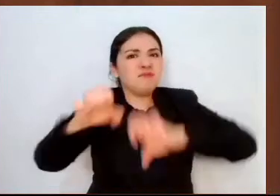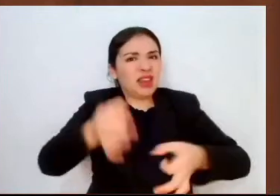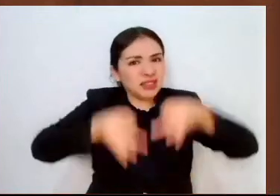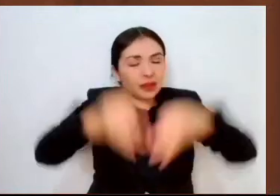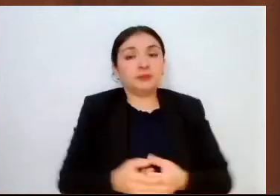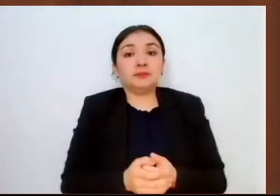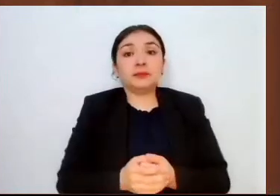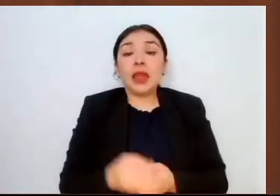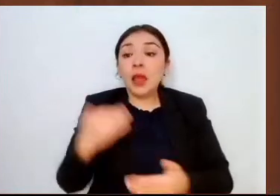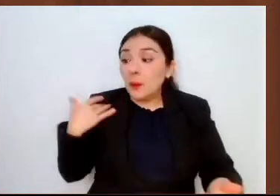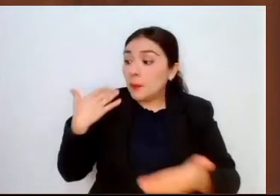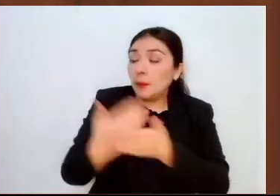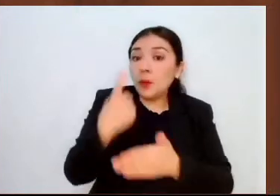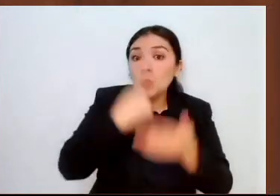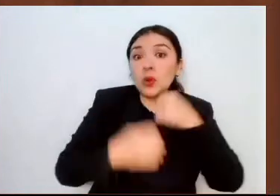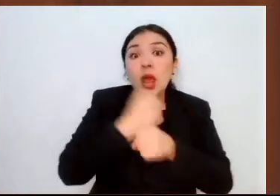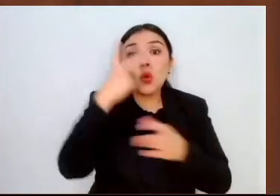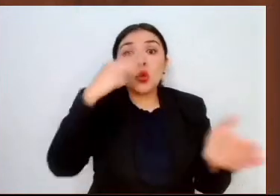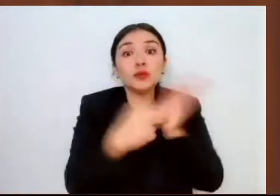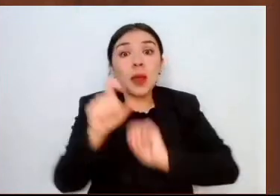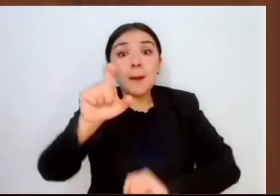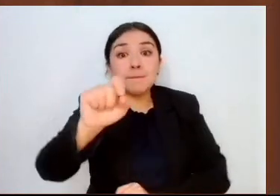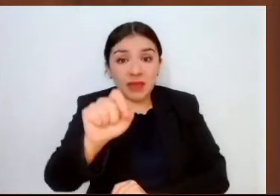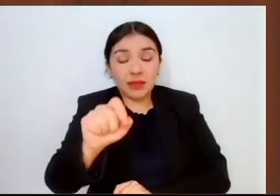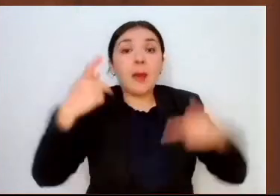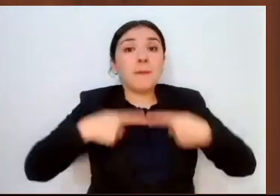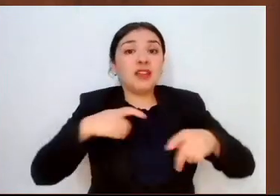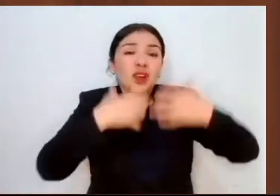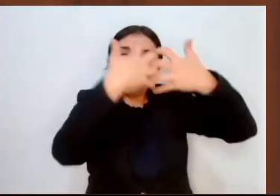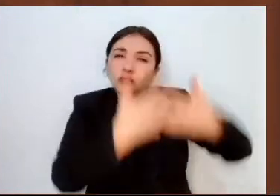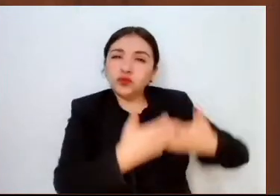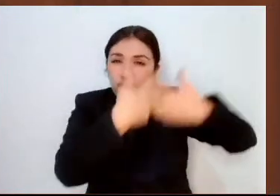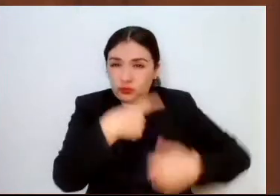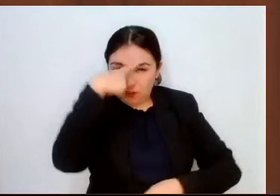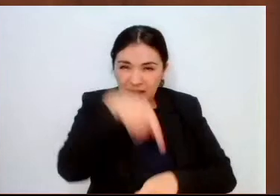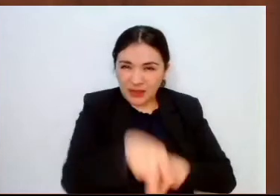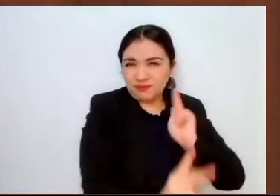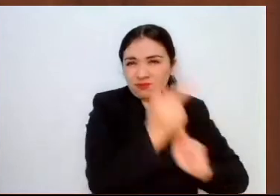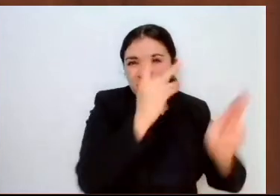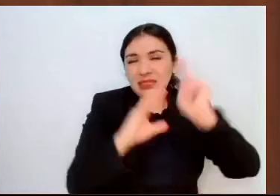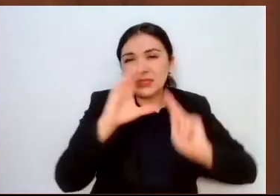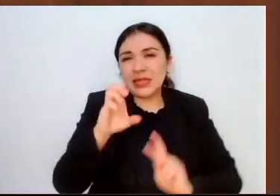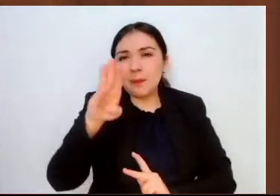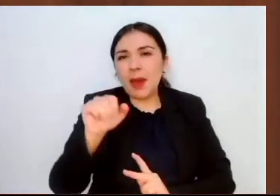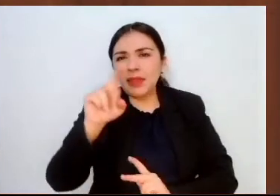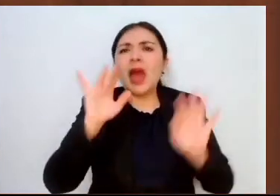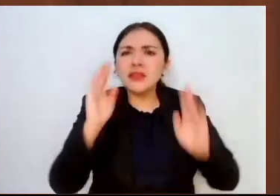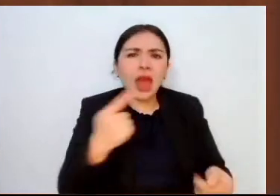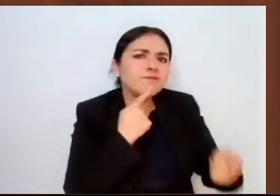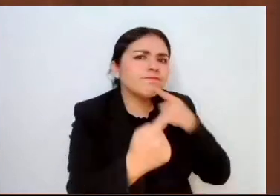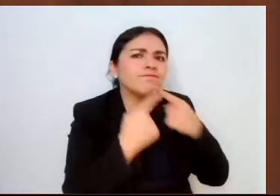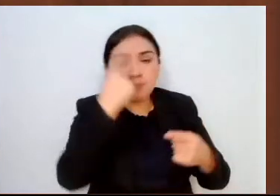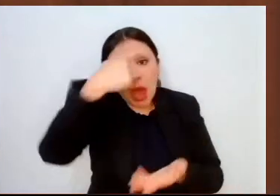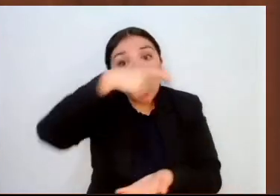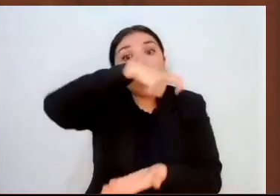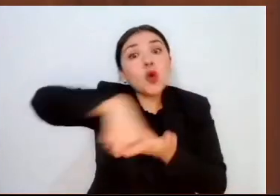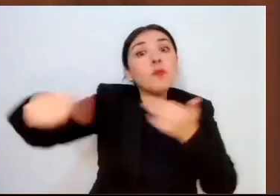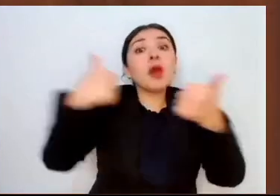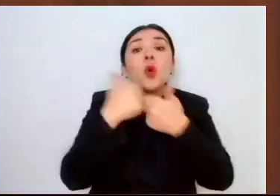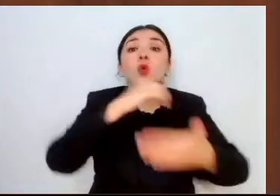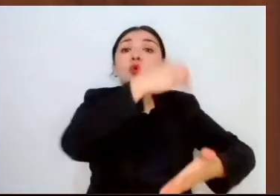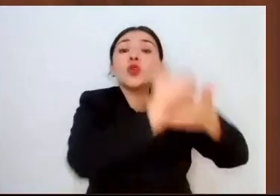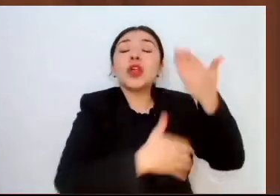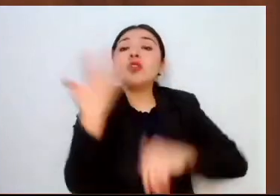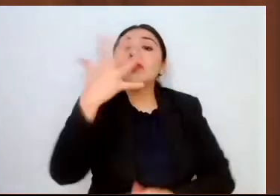2020, los productores cebaderos se organizaron para comercializar por contrato más de 10 mil